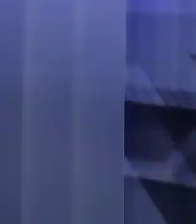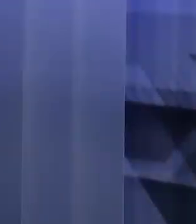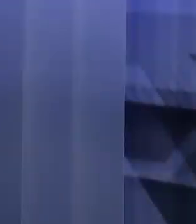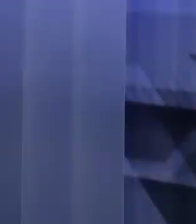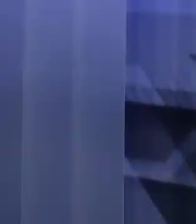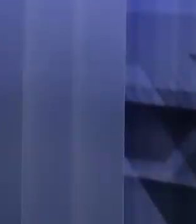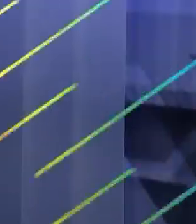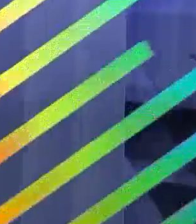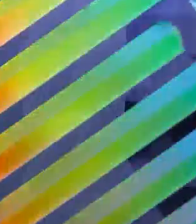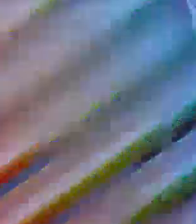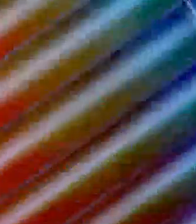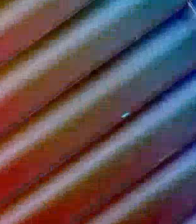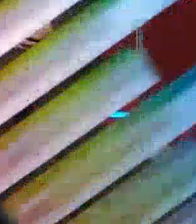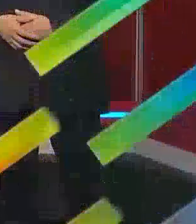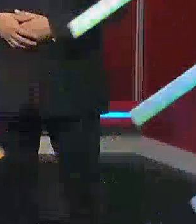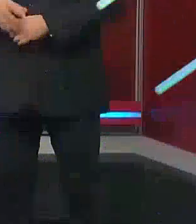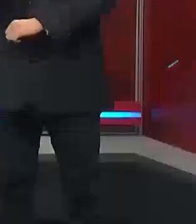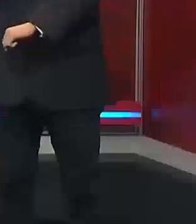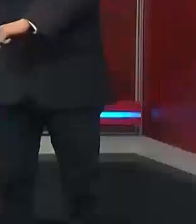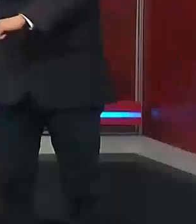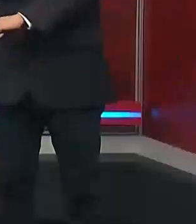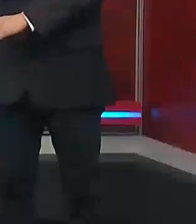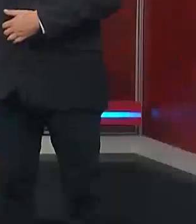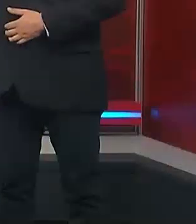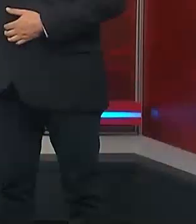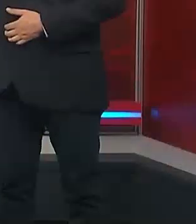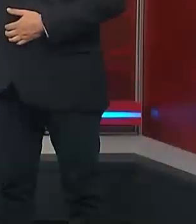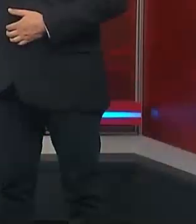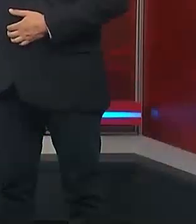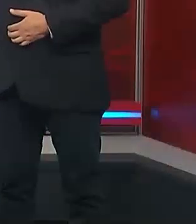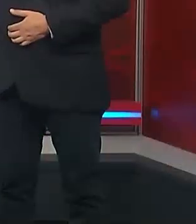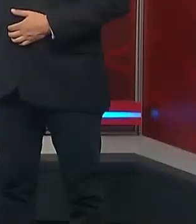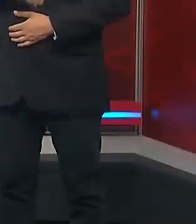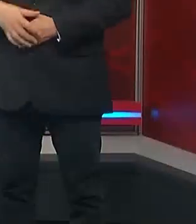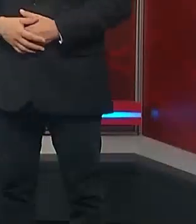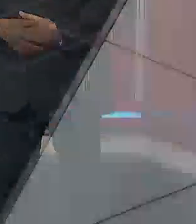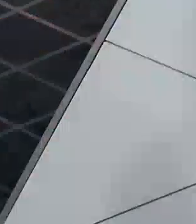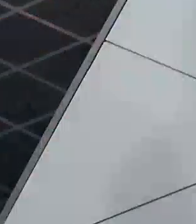Valparaíso. Región Metropolitana.